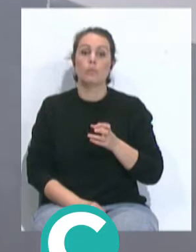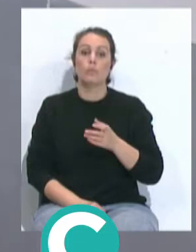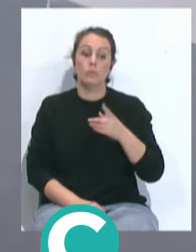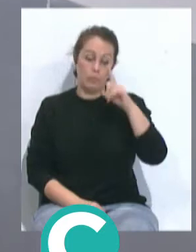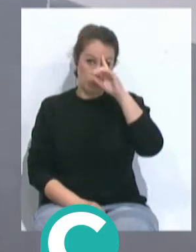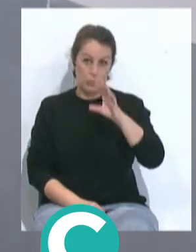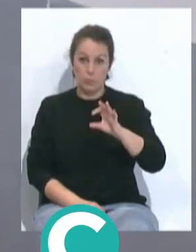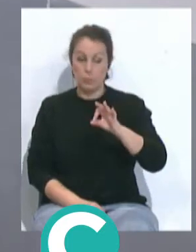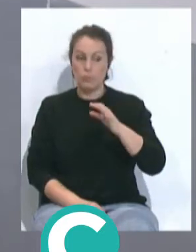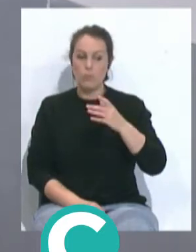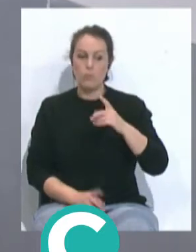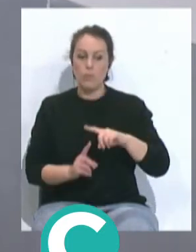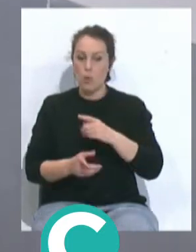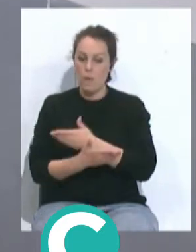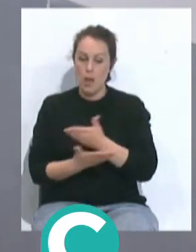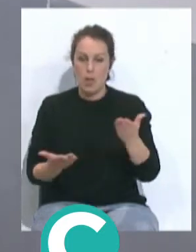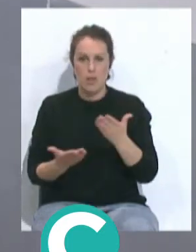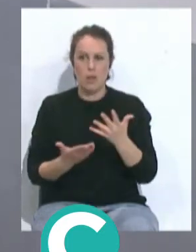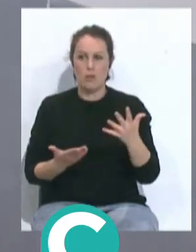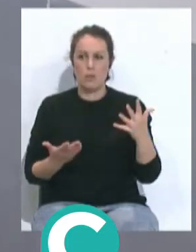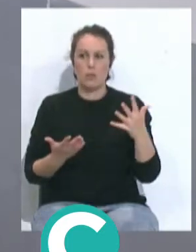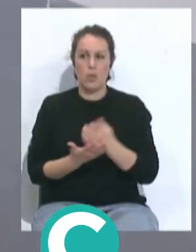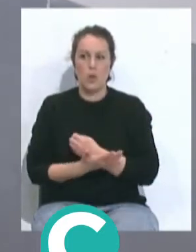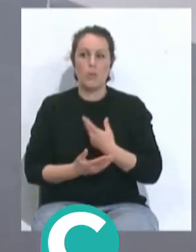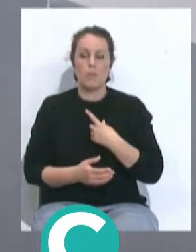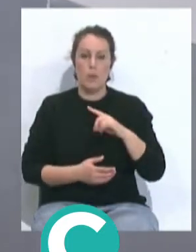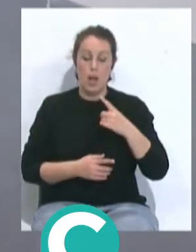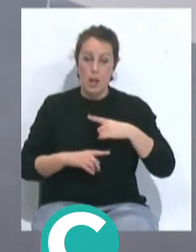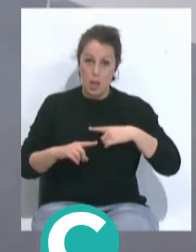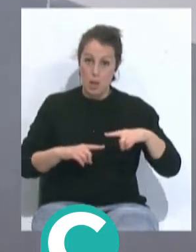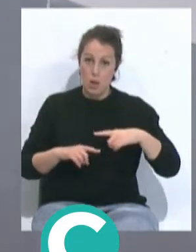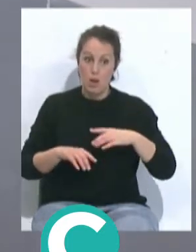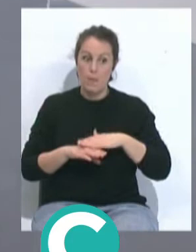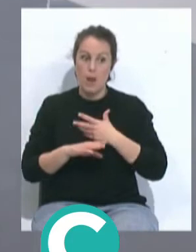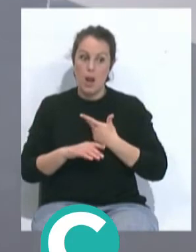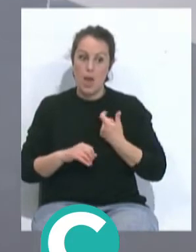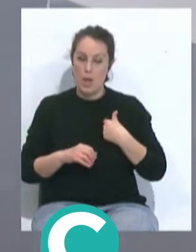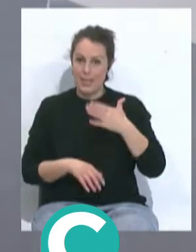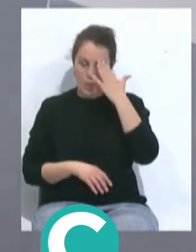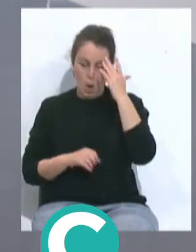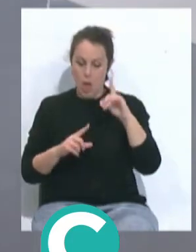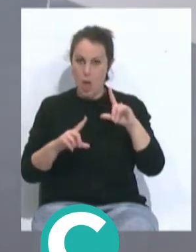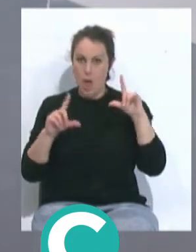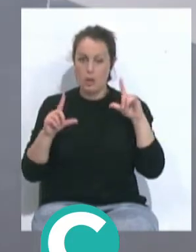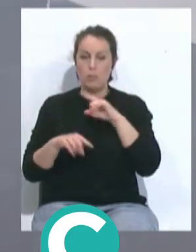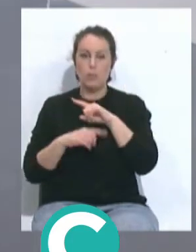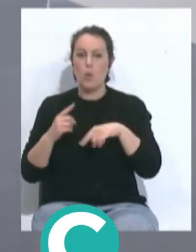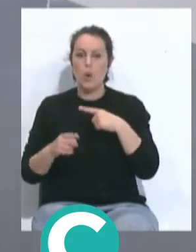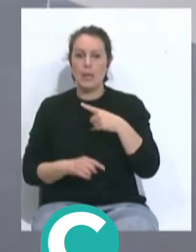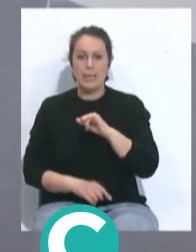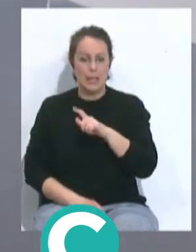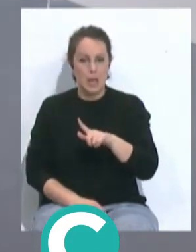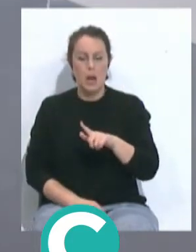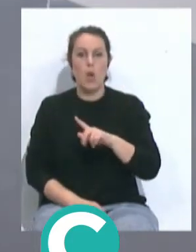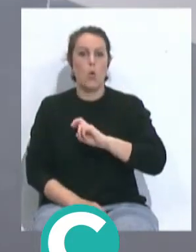bueno, se ganó la confianza de absolutamente todos. Primero del entrenador para ponerlo en el once titular, teniendo después a David Gil